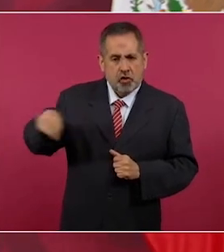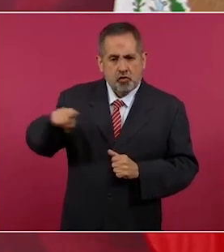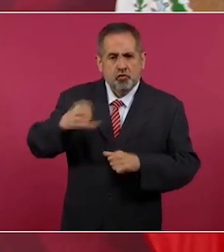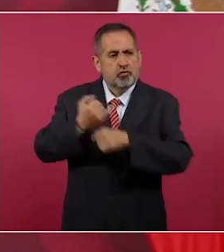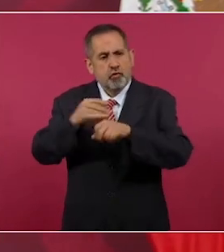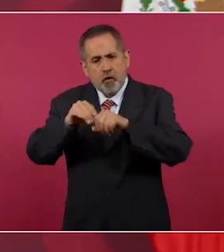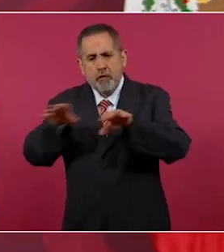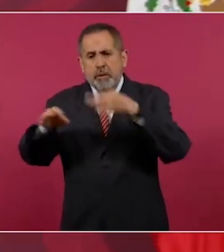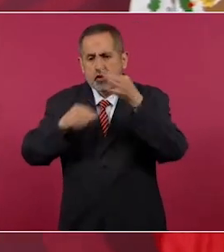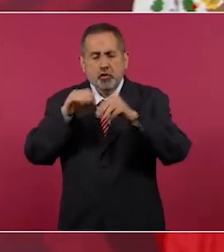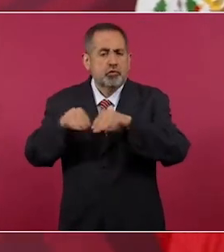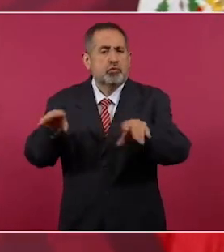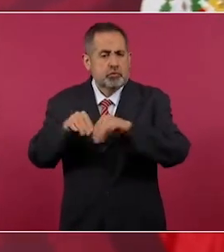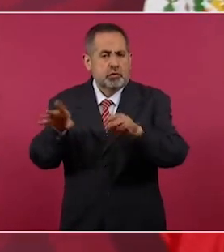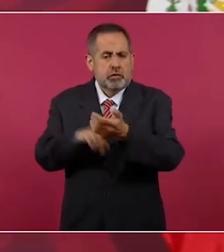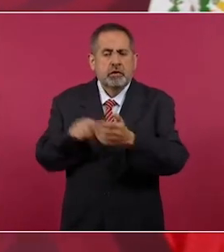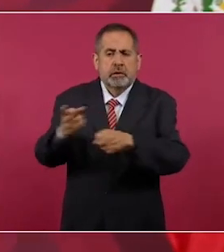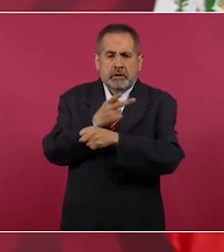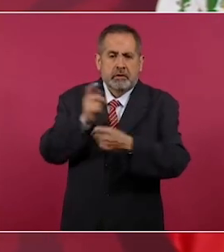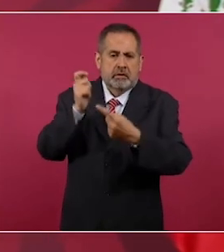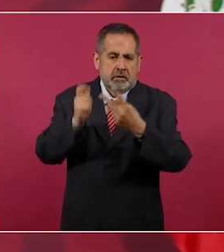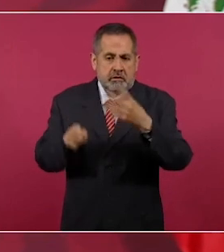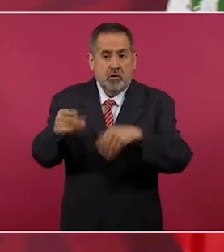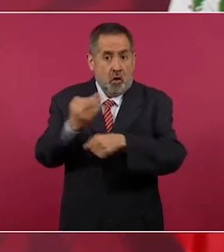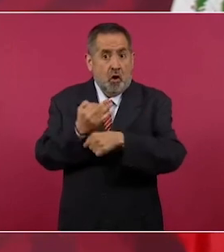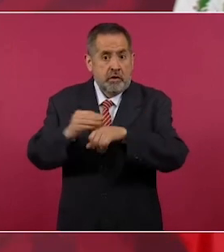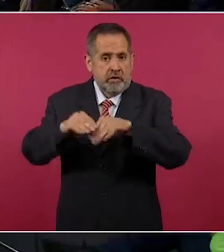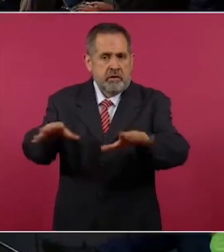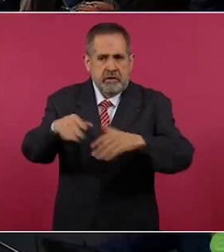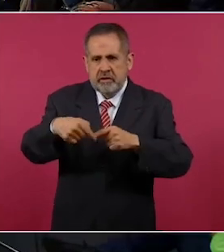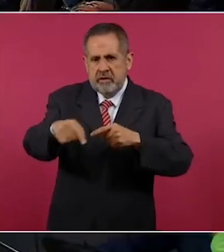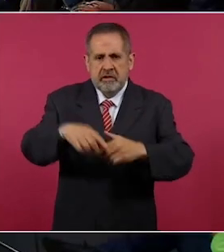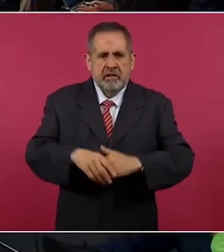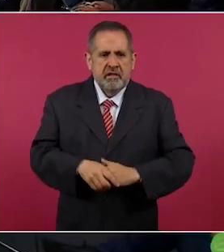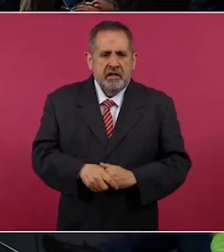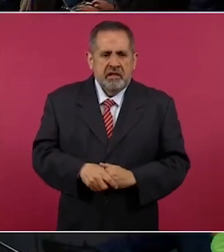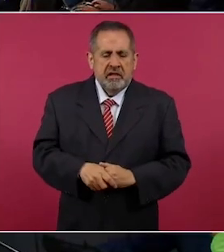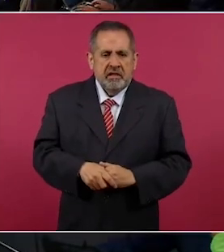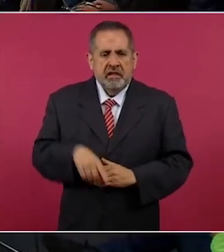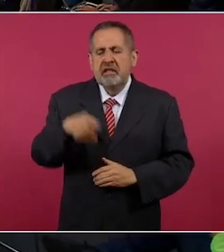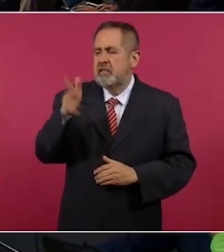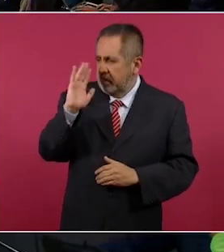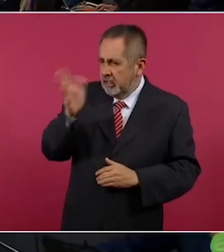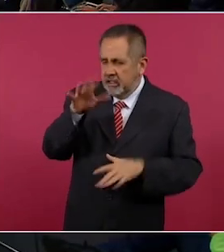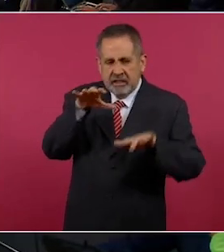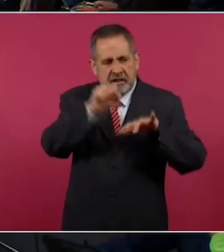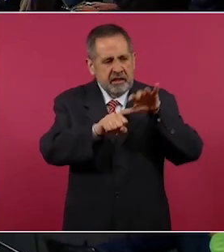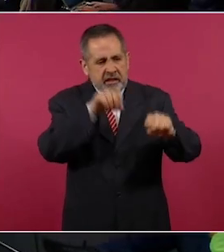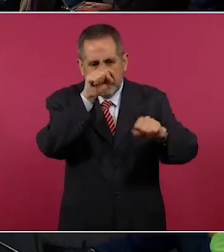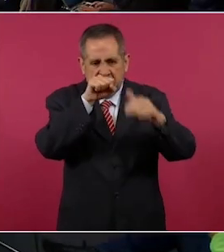lo sucedido. Se habló de la detención de tres personas. Sí, hay detenidos,